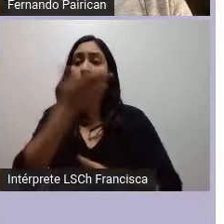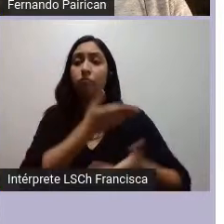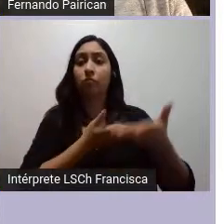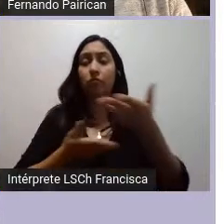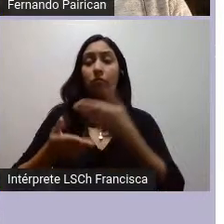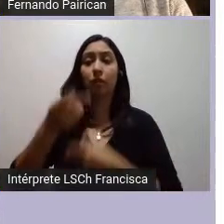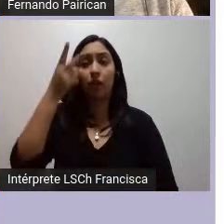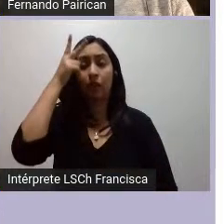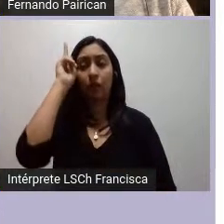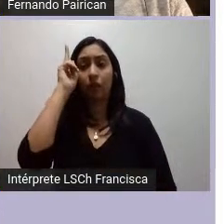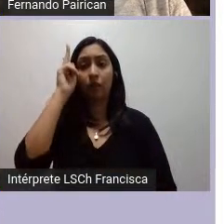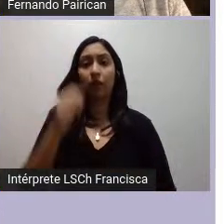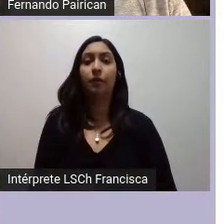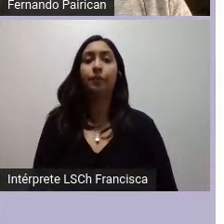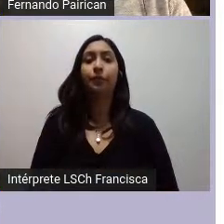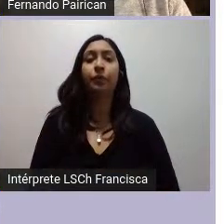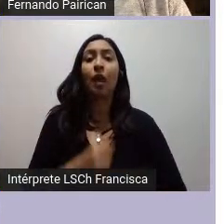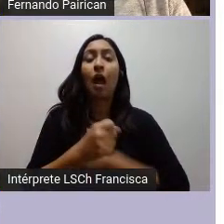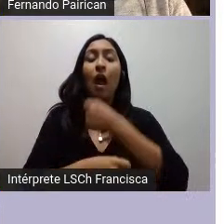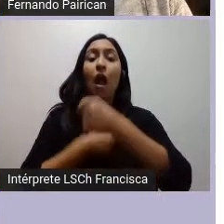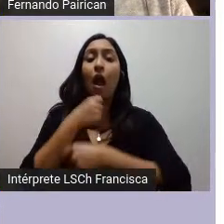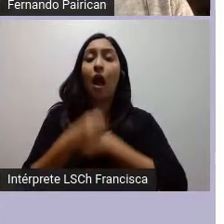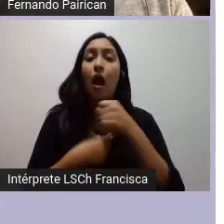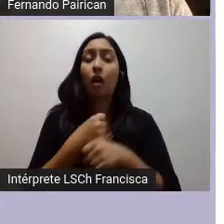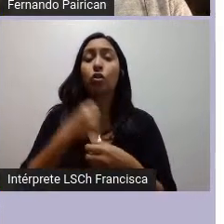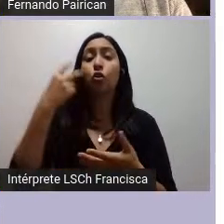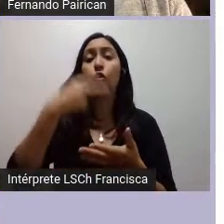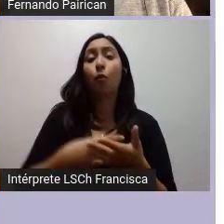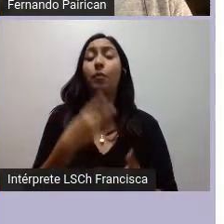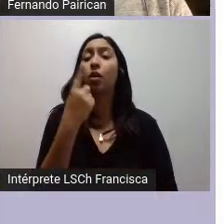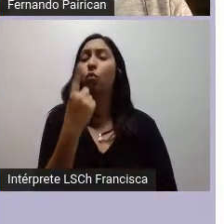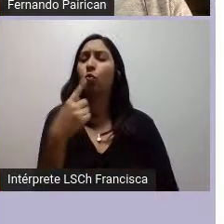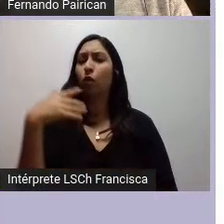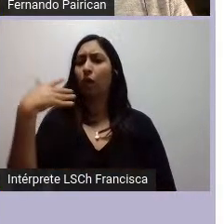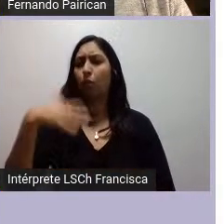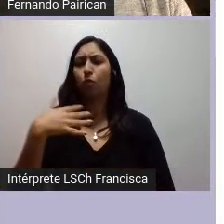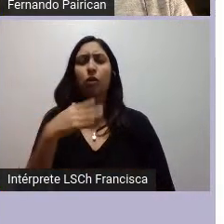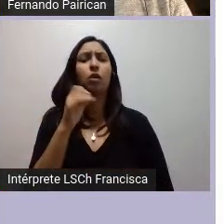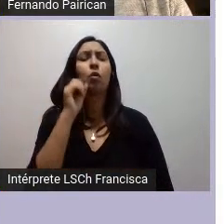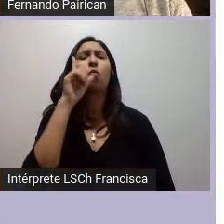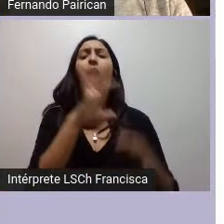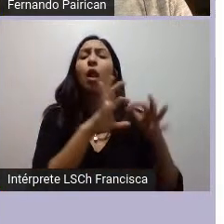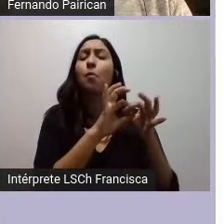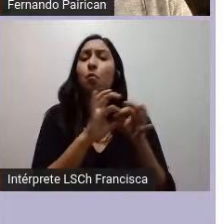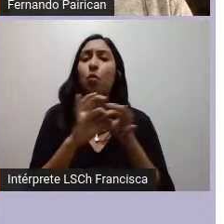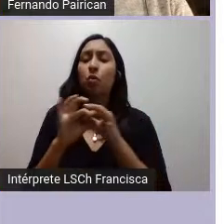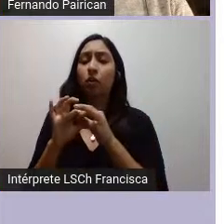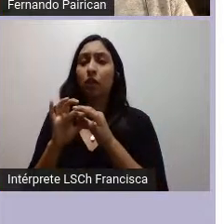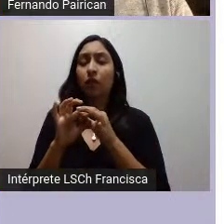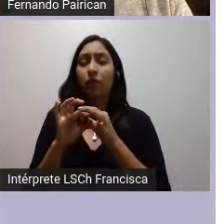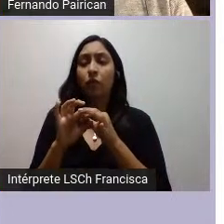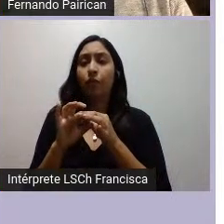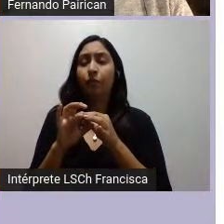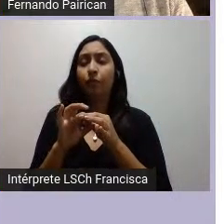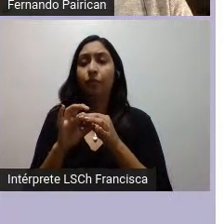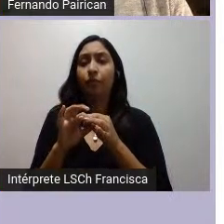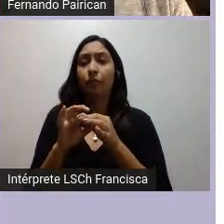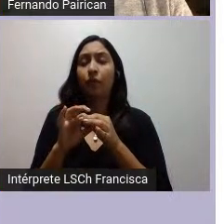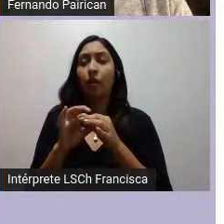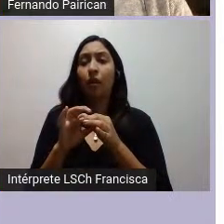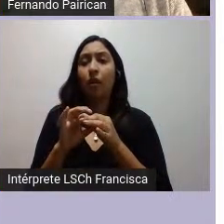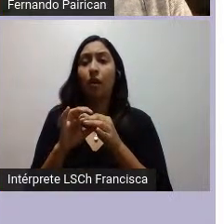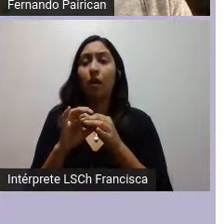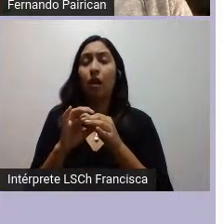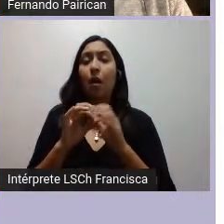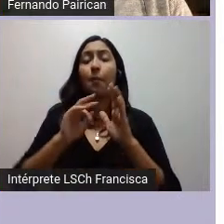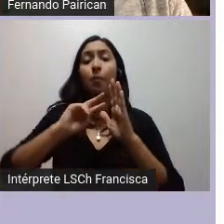es clave por el atentado a las Torres Gemelas, pero que va dando cuenta del inicio de un nuevo siglo,